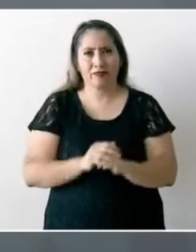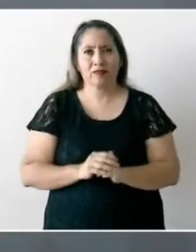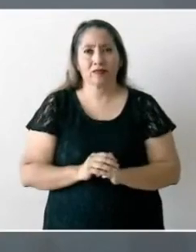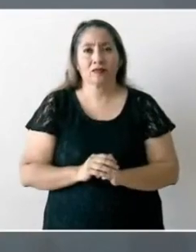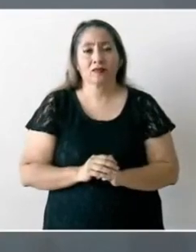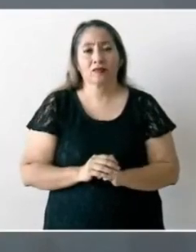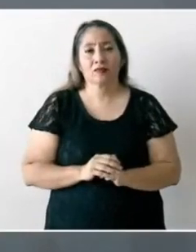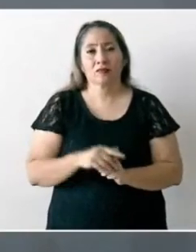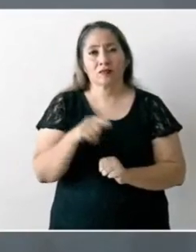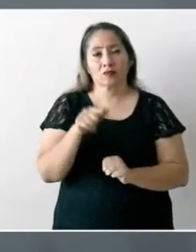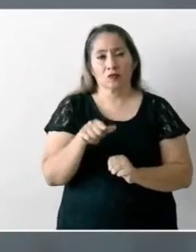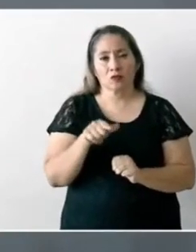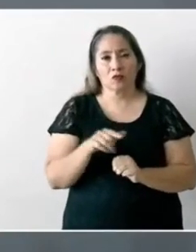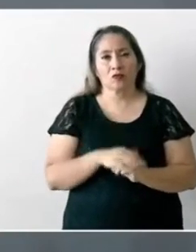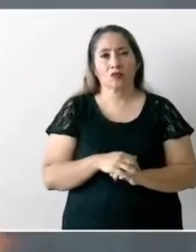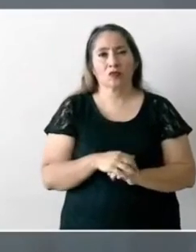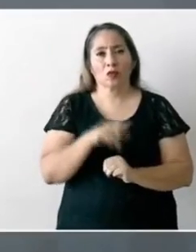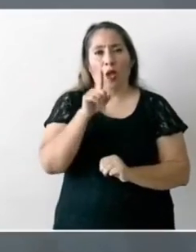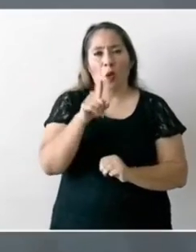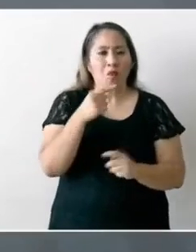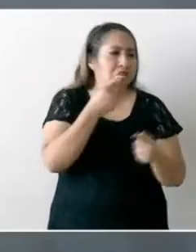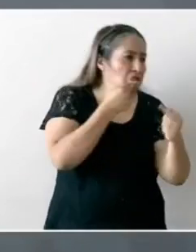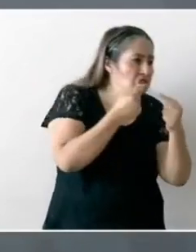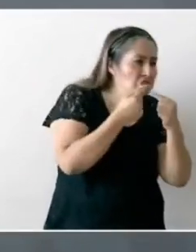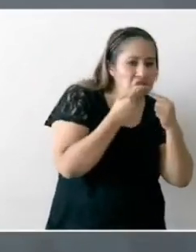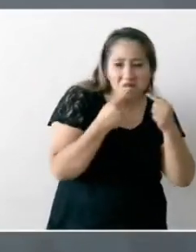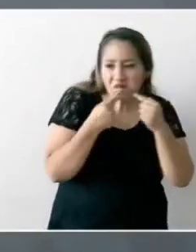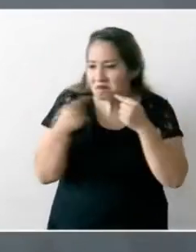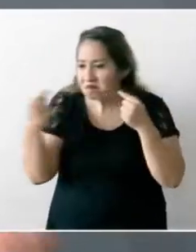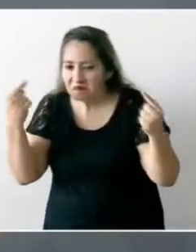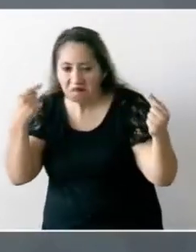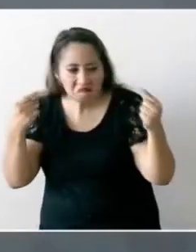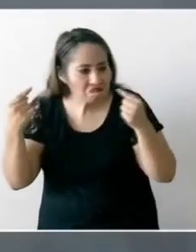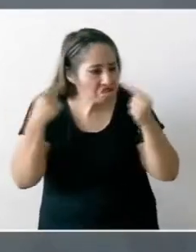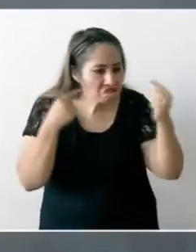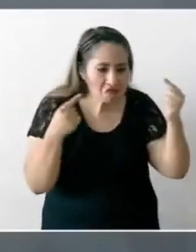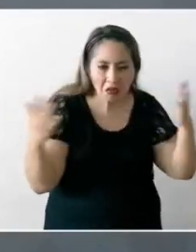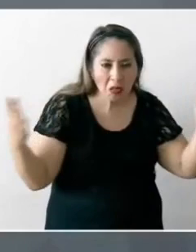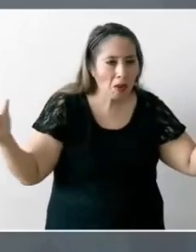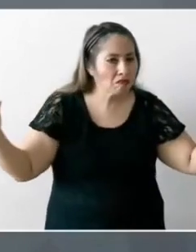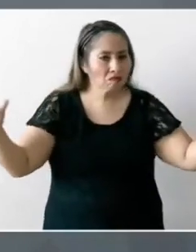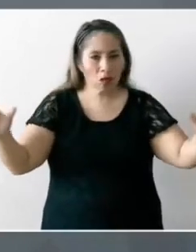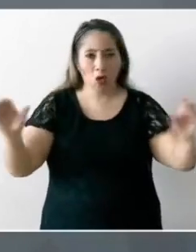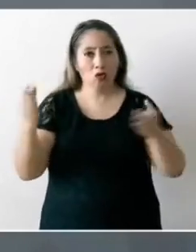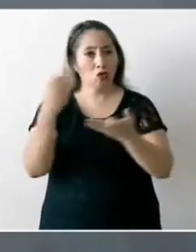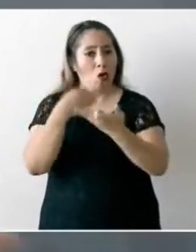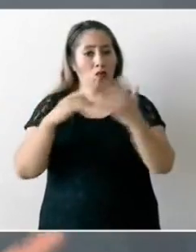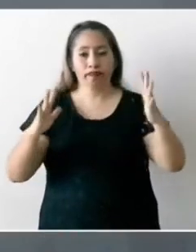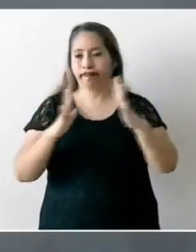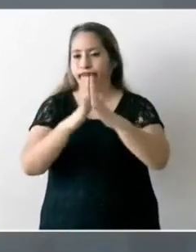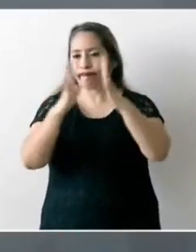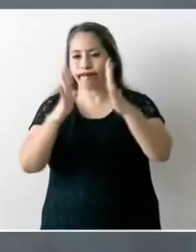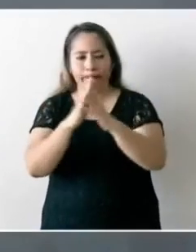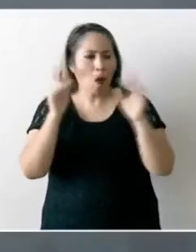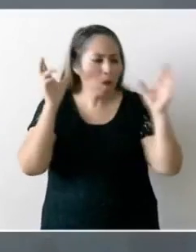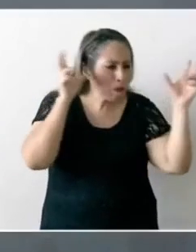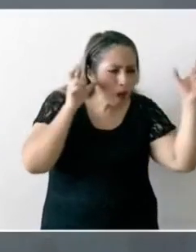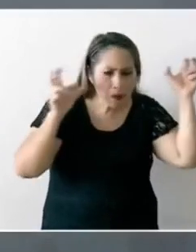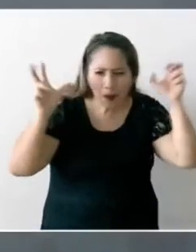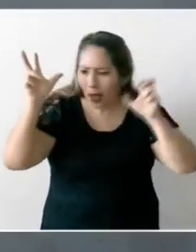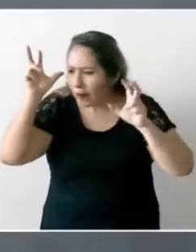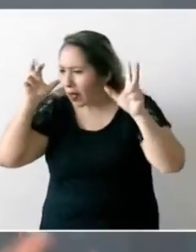a cabo un debate ordenado que se escuche a todos